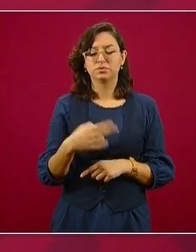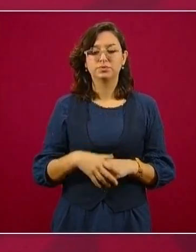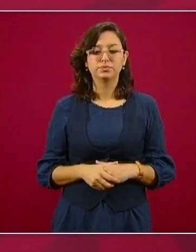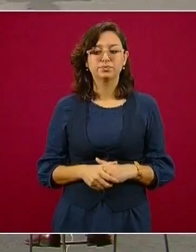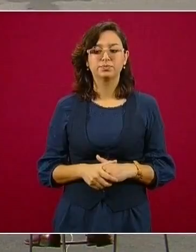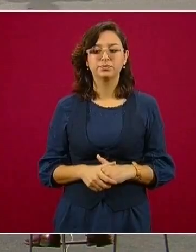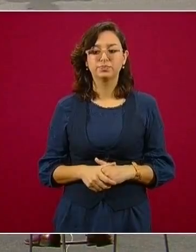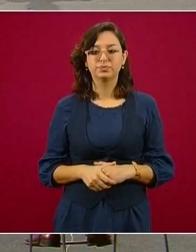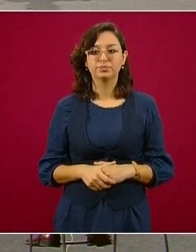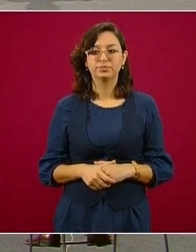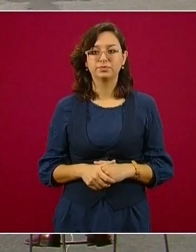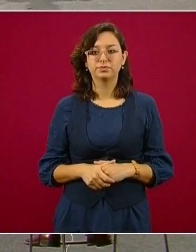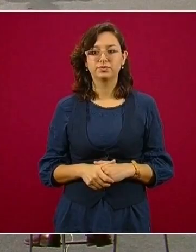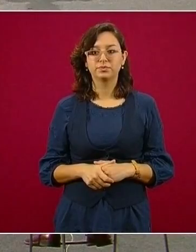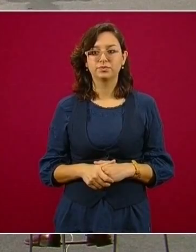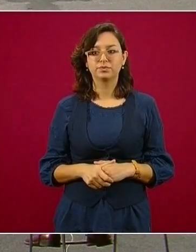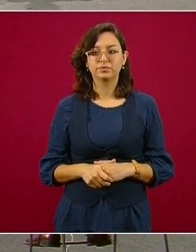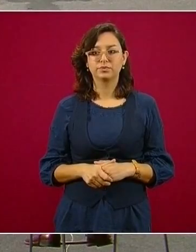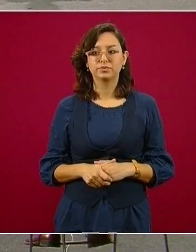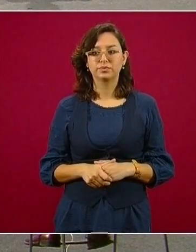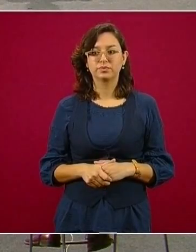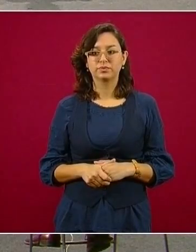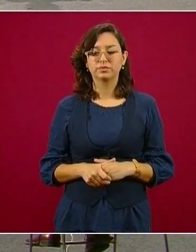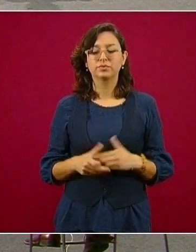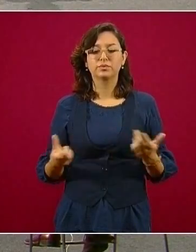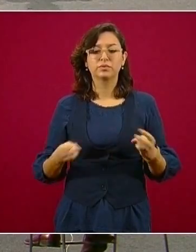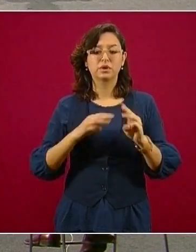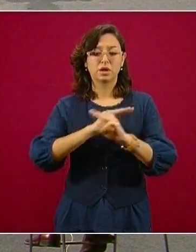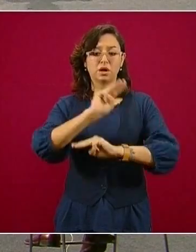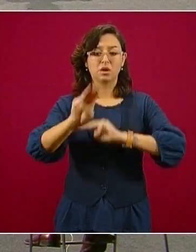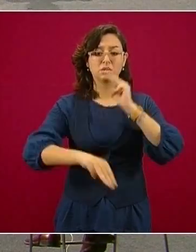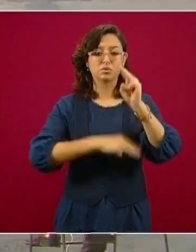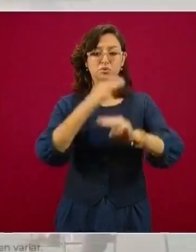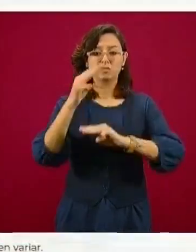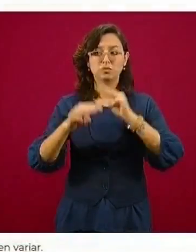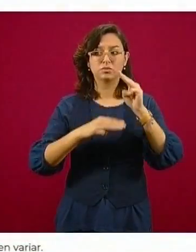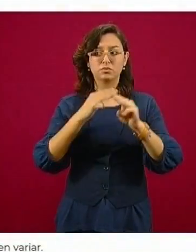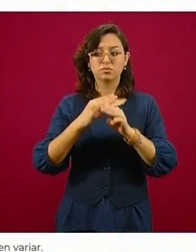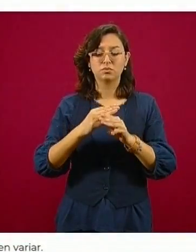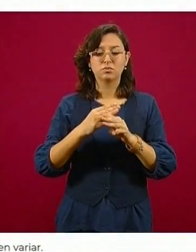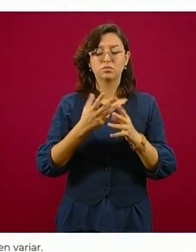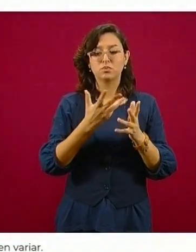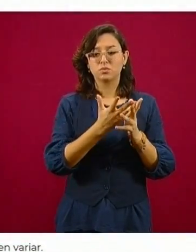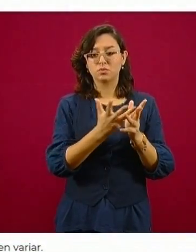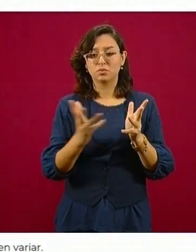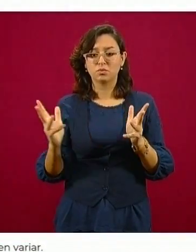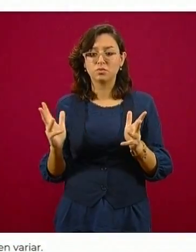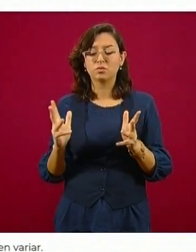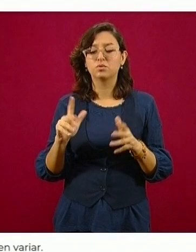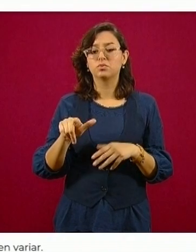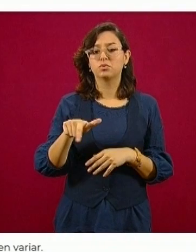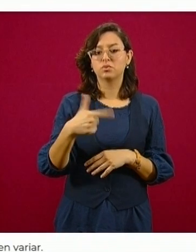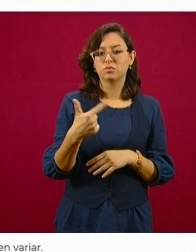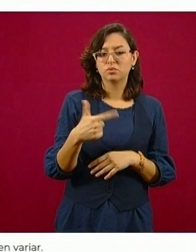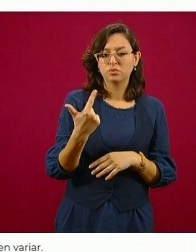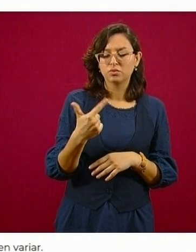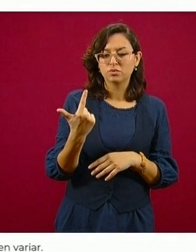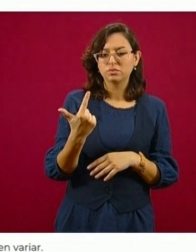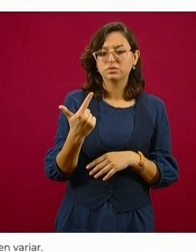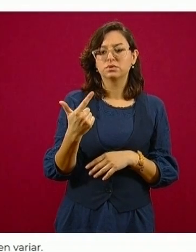En el resto del mundo, fallecimientos tenemos 12, 5 en Canadá, 3 en España,